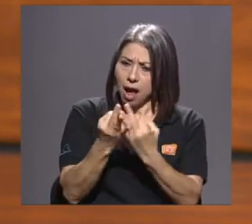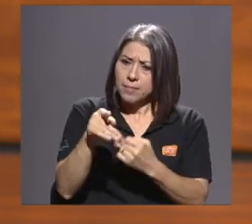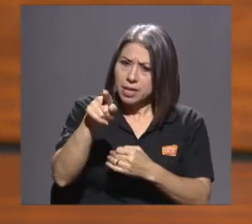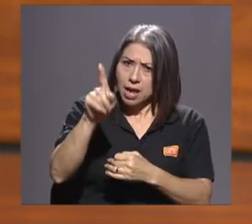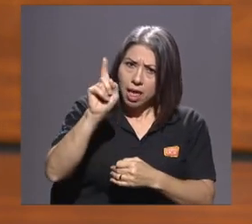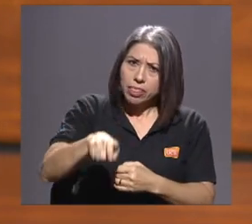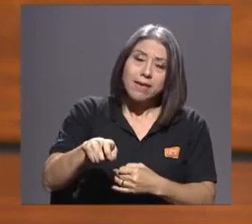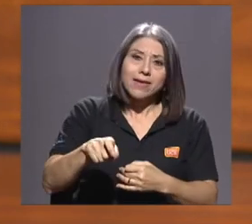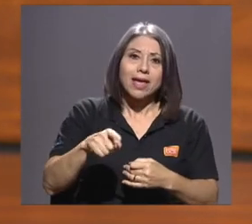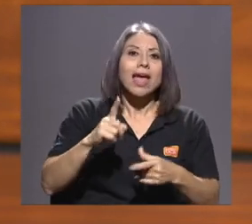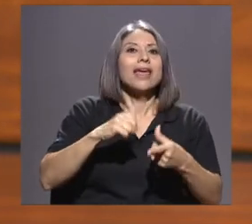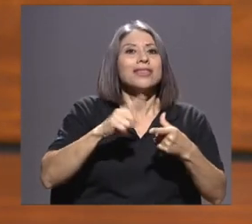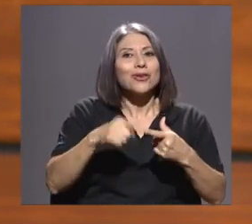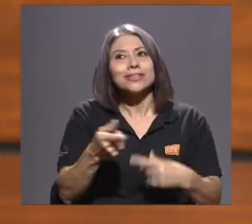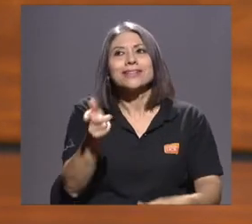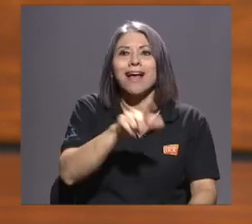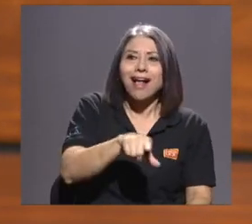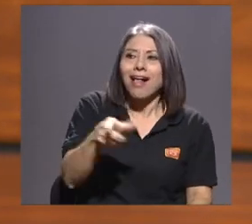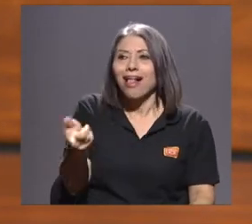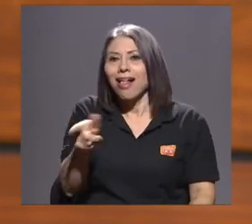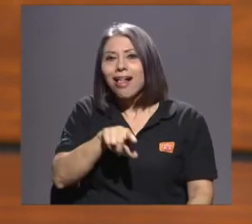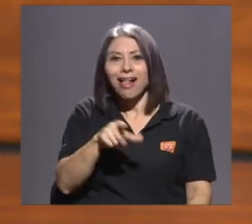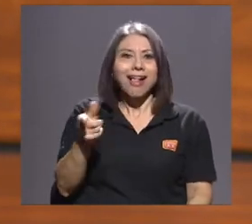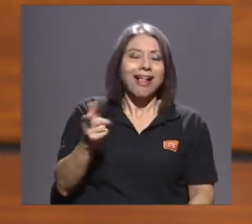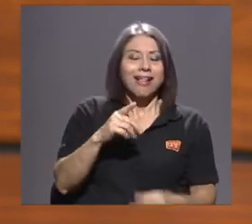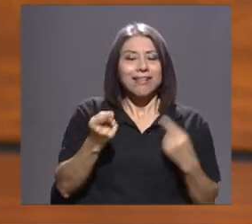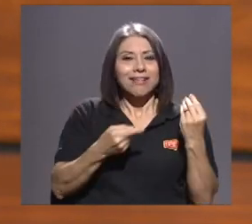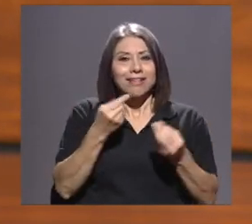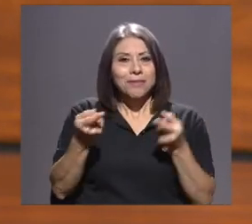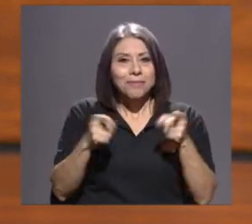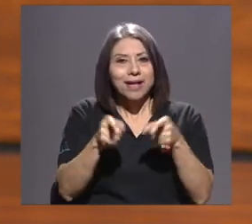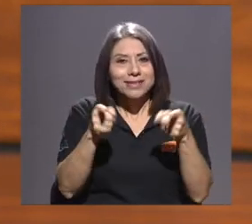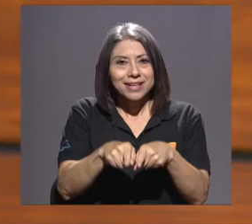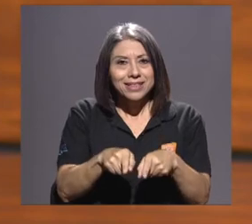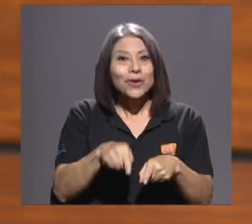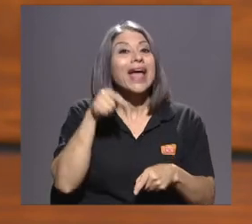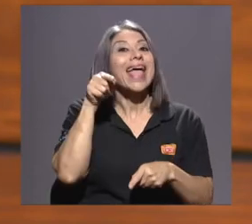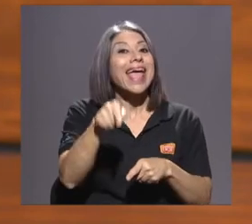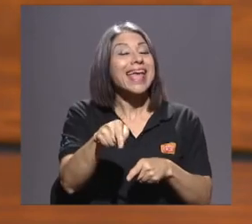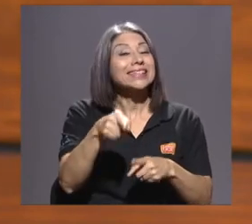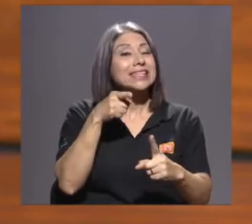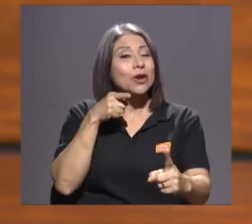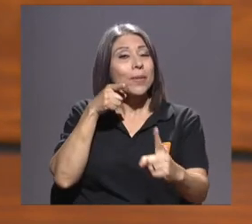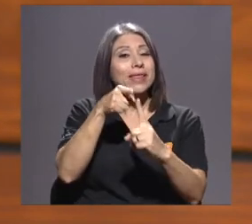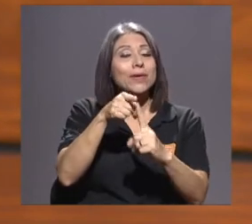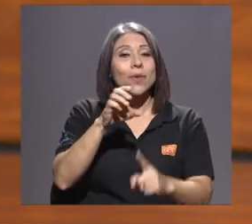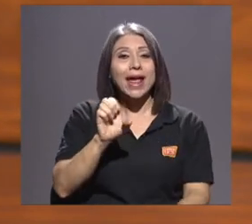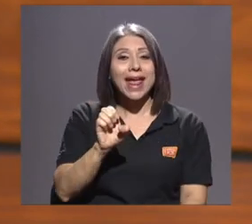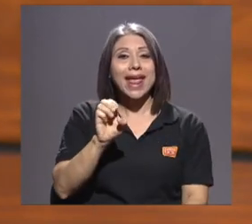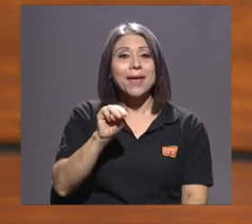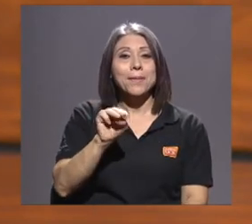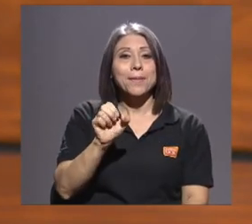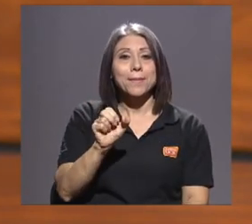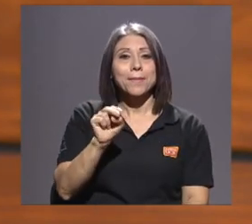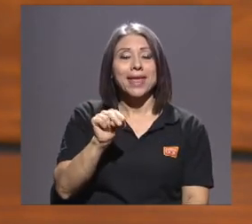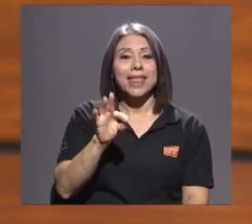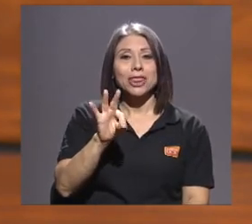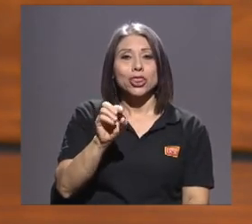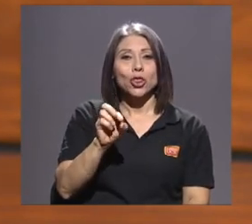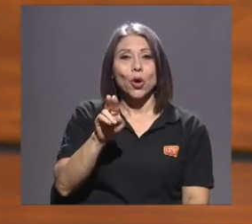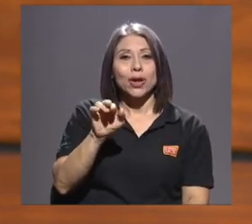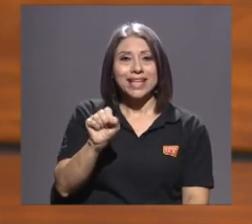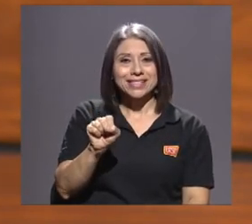le toca. Y así están colocándose. Y precisamente esta es la esencia de mentores. cómo realmente volvemos a tocar,